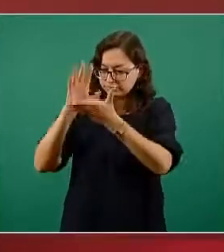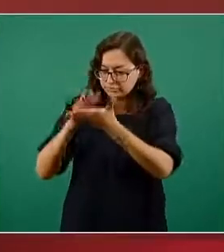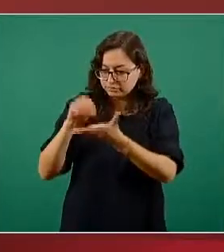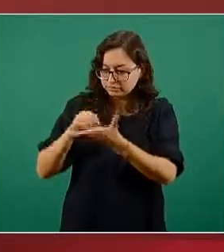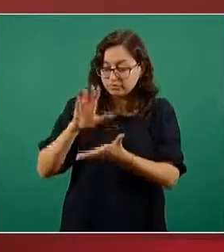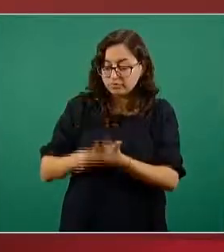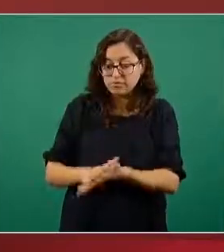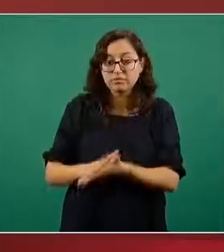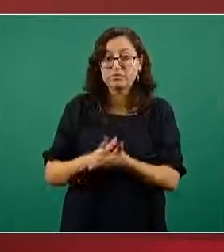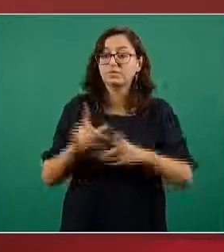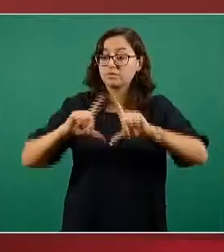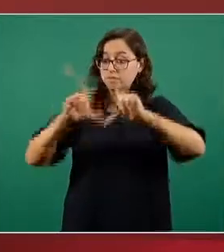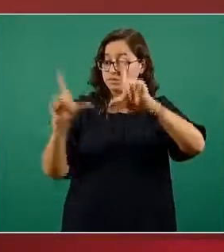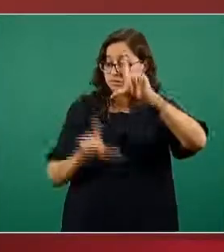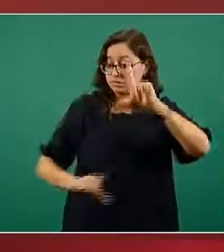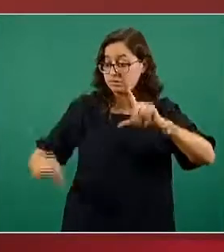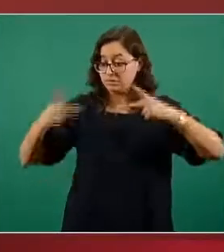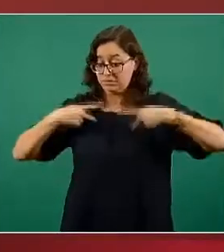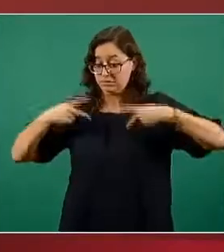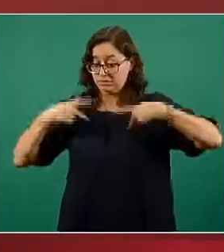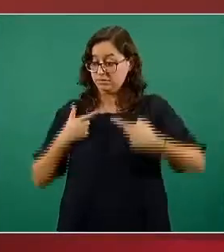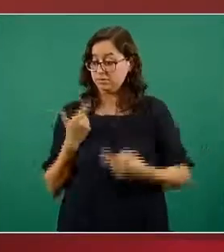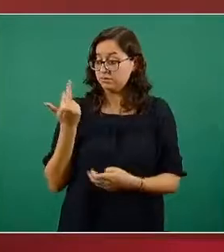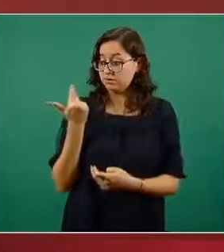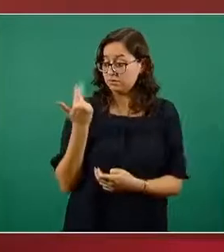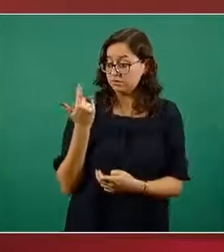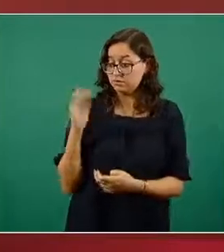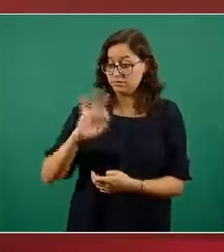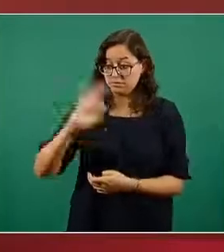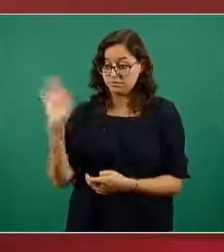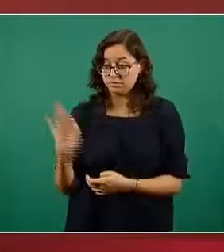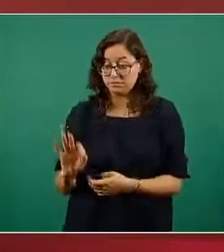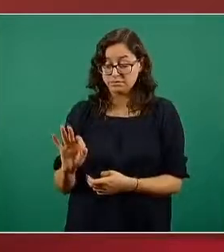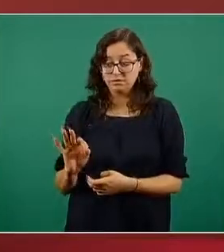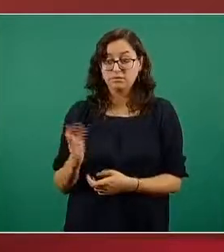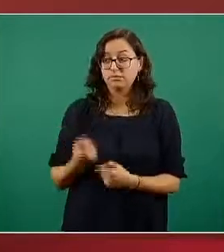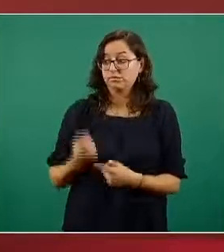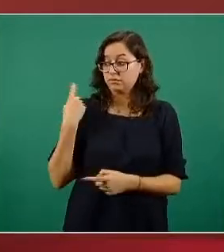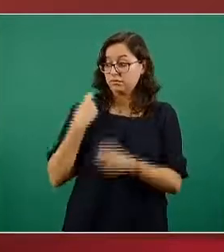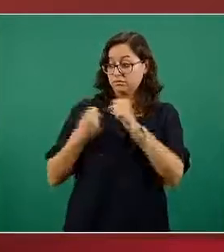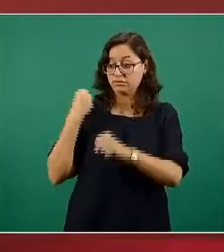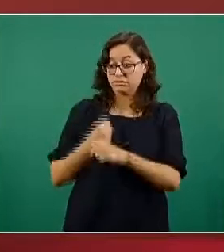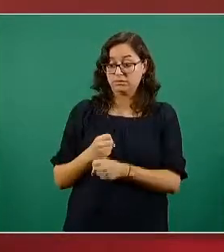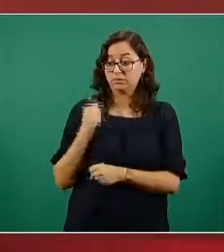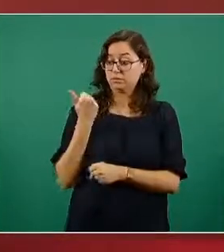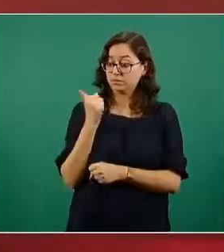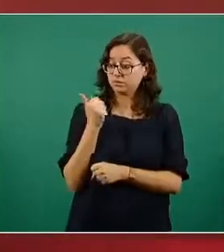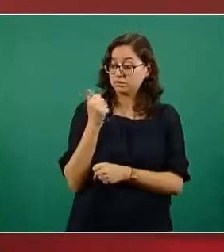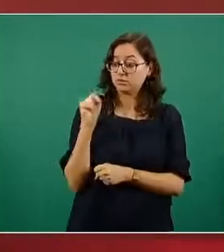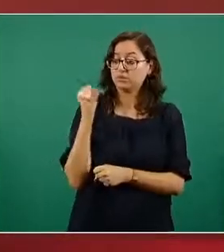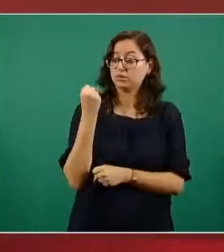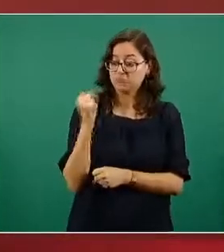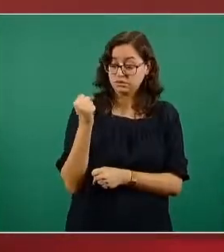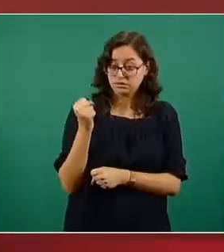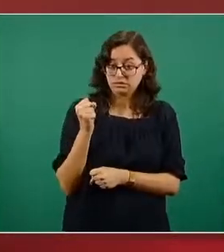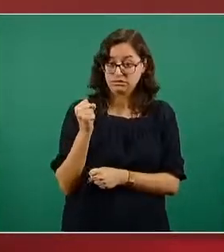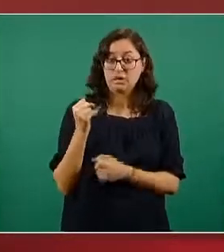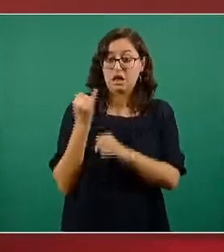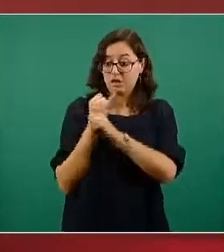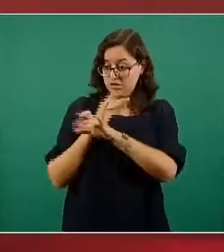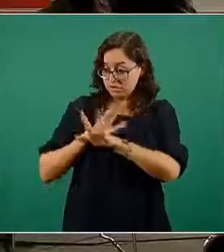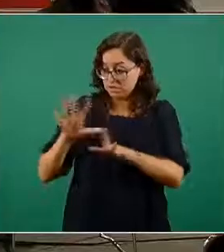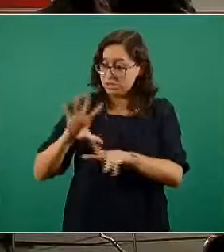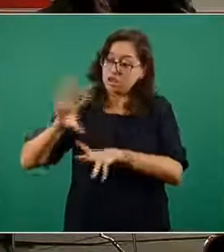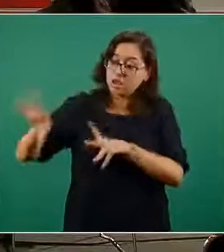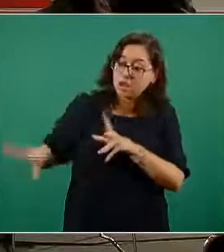que 25% de la población mexicana en agosto y septiembre cuando se hizo la colección de datos y